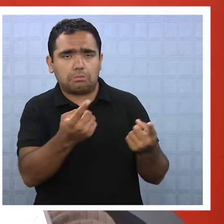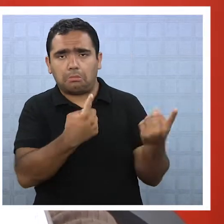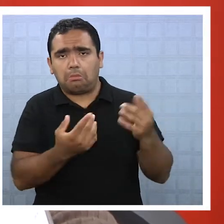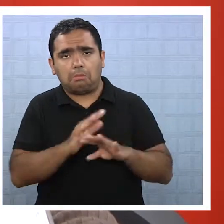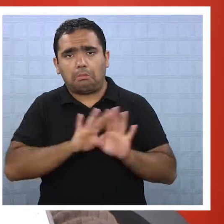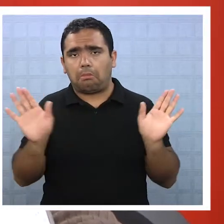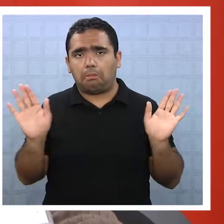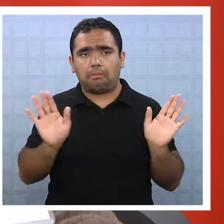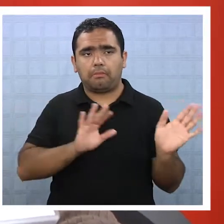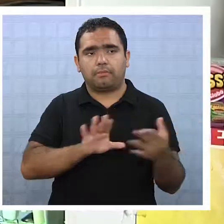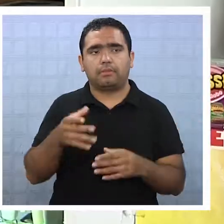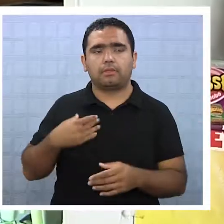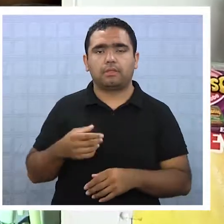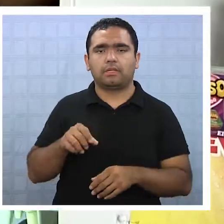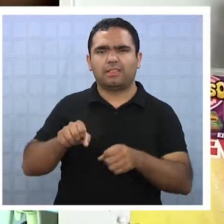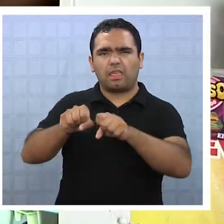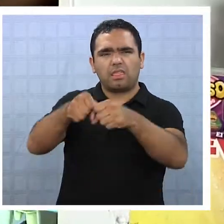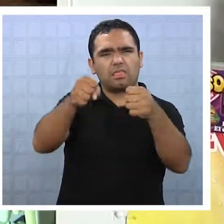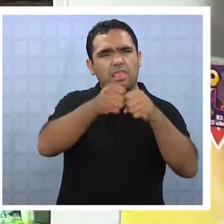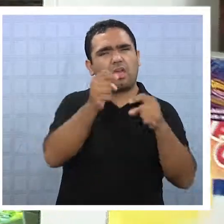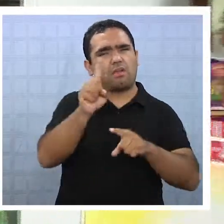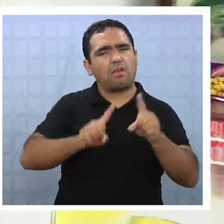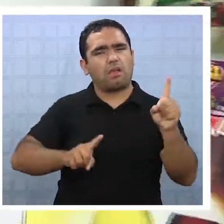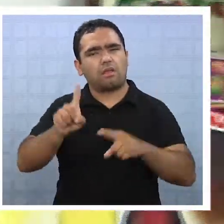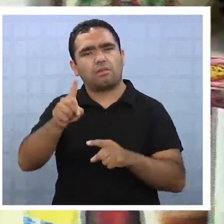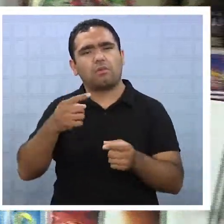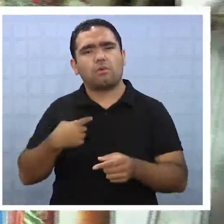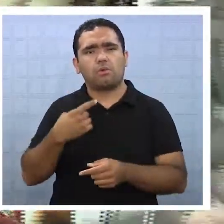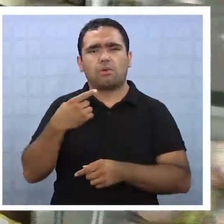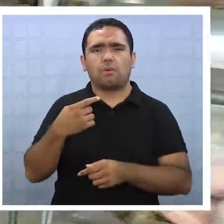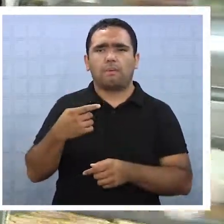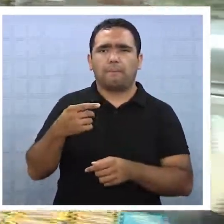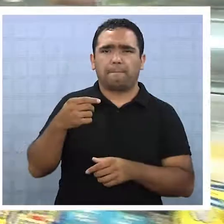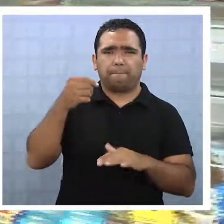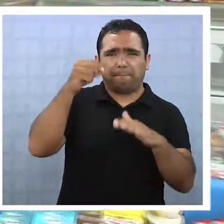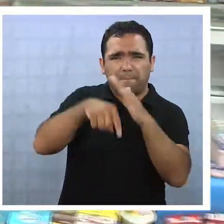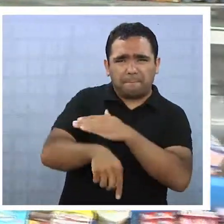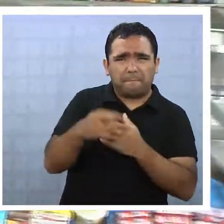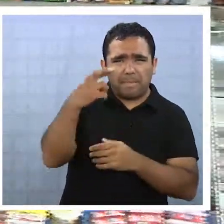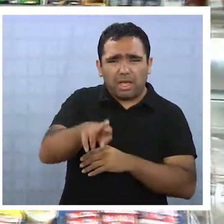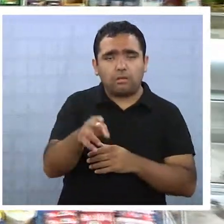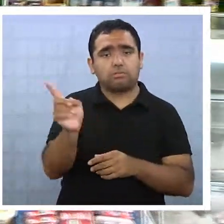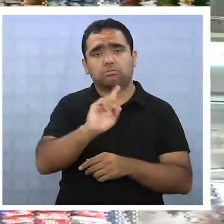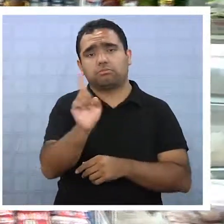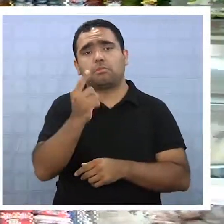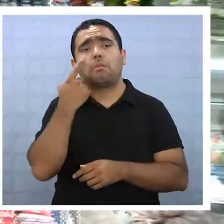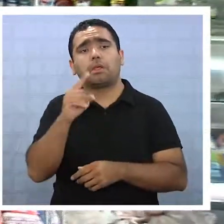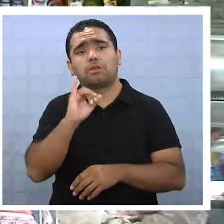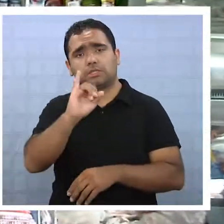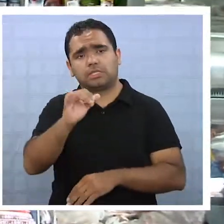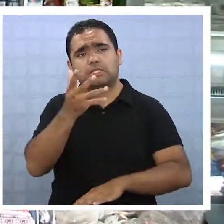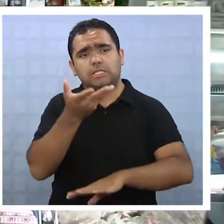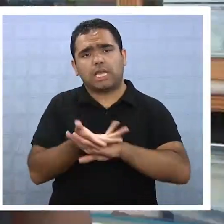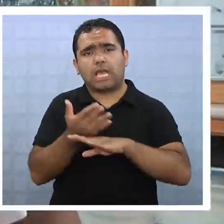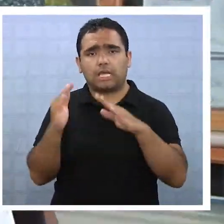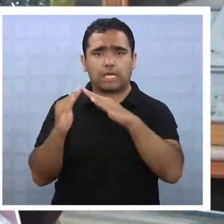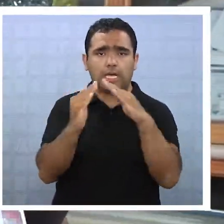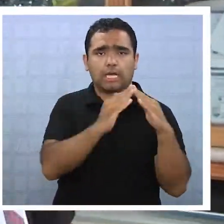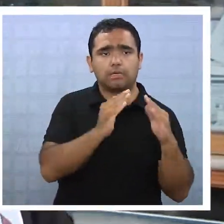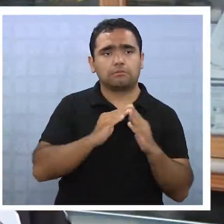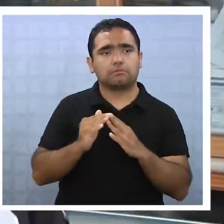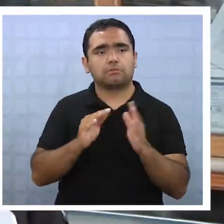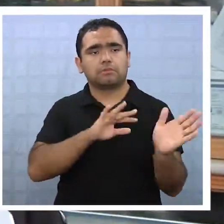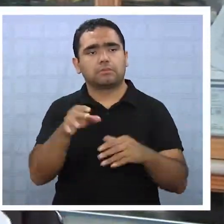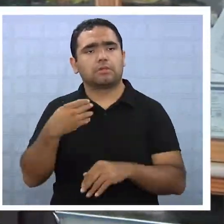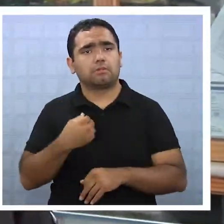No, no, nada, nada. Los daños en algunos establecimientos no han sido graves, pero sí en las viviendas de los propietarios. Ni una,